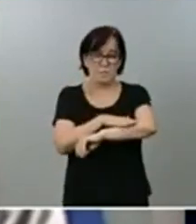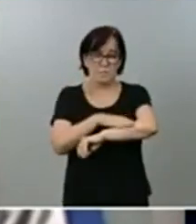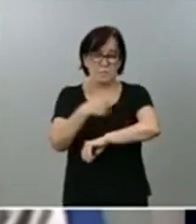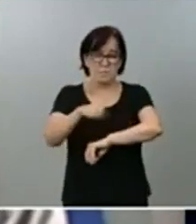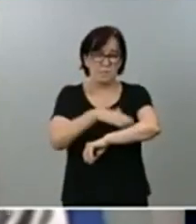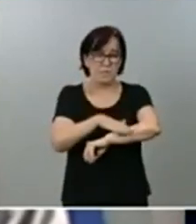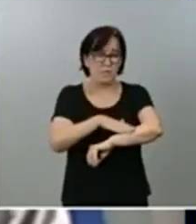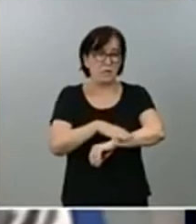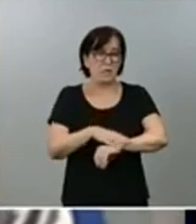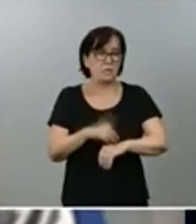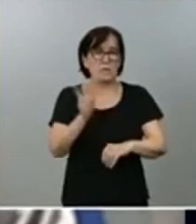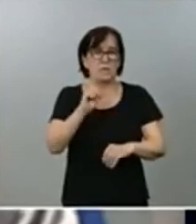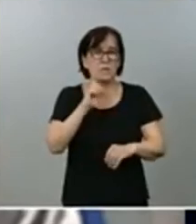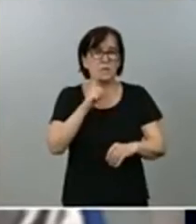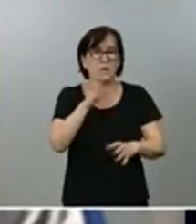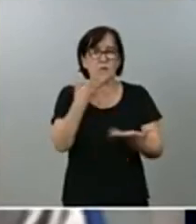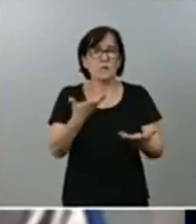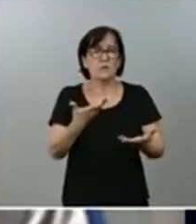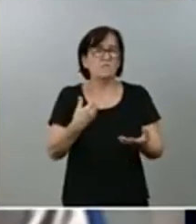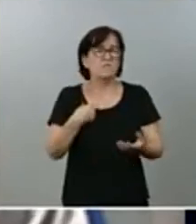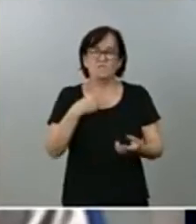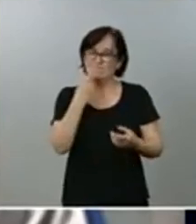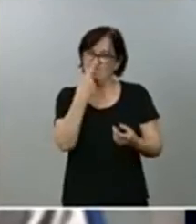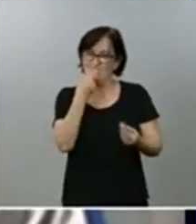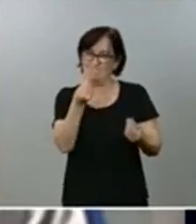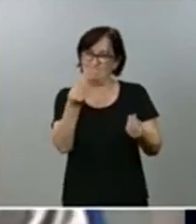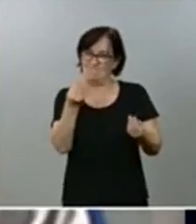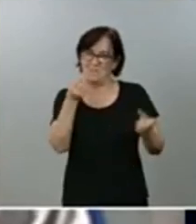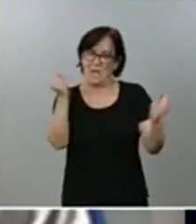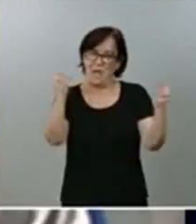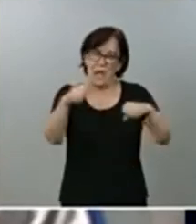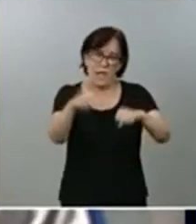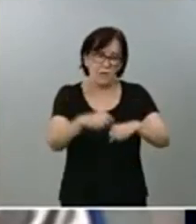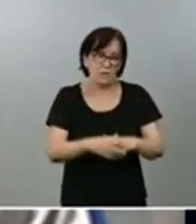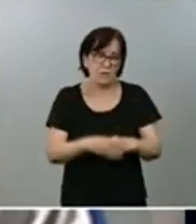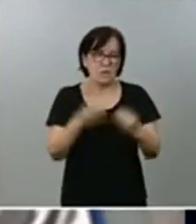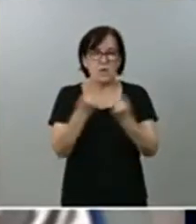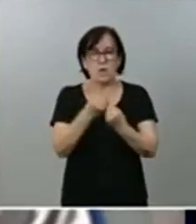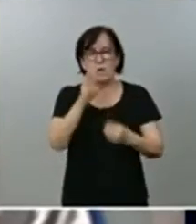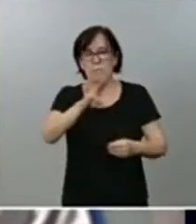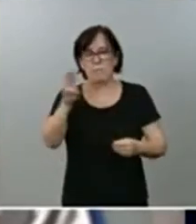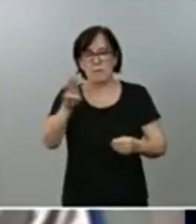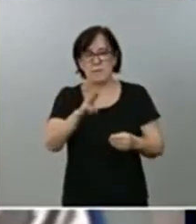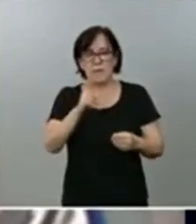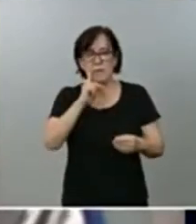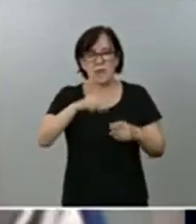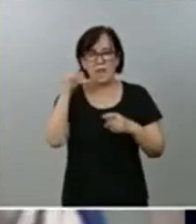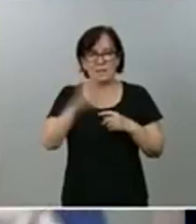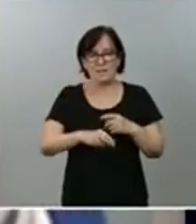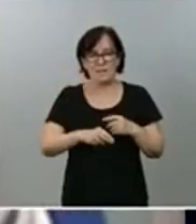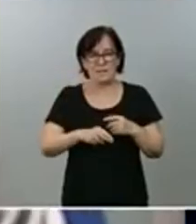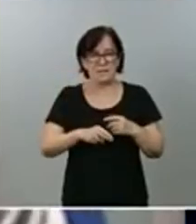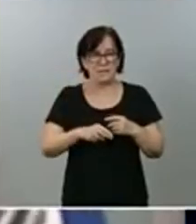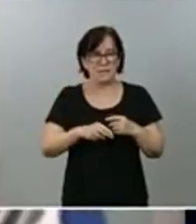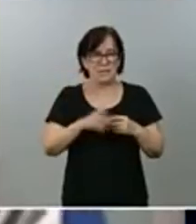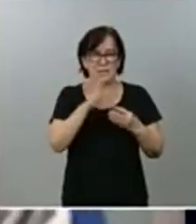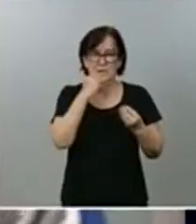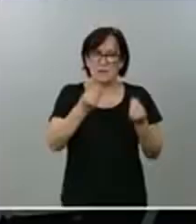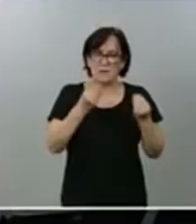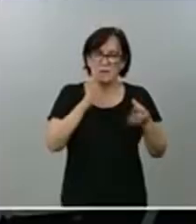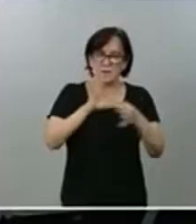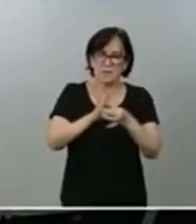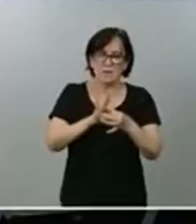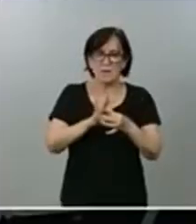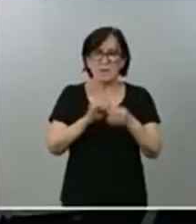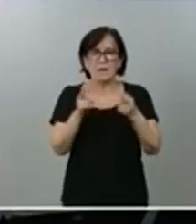partícipe de alcanzar acuerdos con el Partido Popular para evitar lo que pasó en Grecia. ¿Casa una declaración con otra?